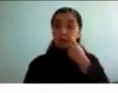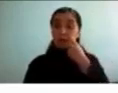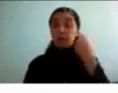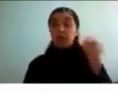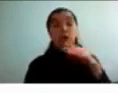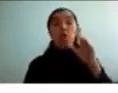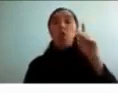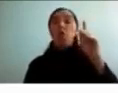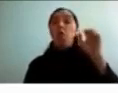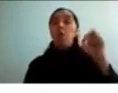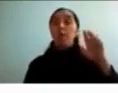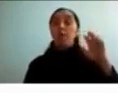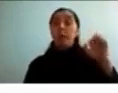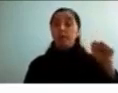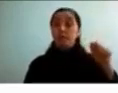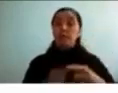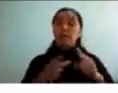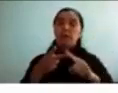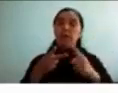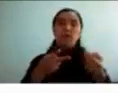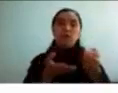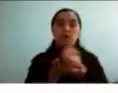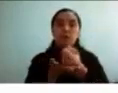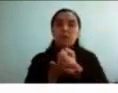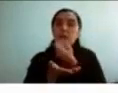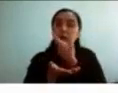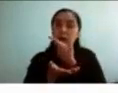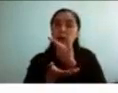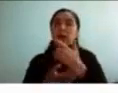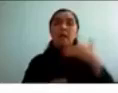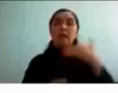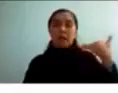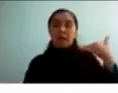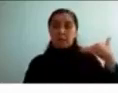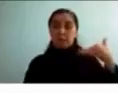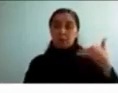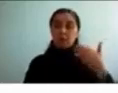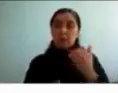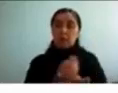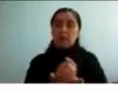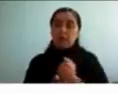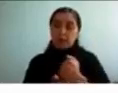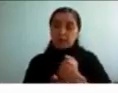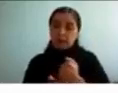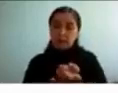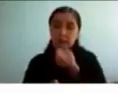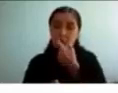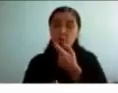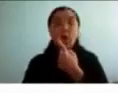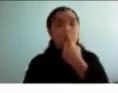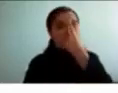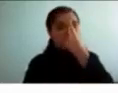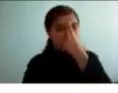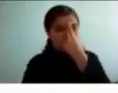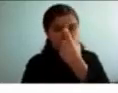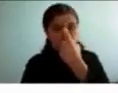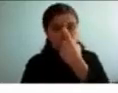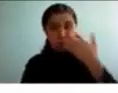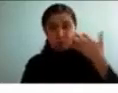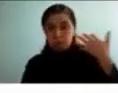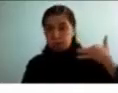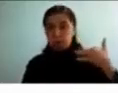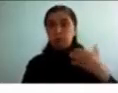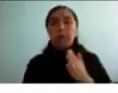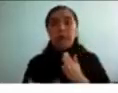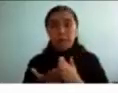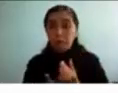farmacológico en el TDAH en los casos más graves puede ser conveniente iniciar el tratamiento farmacológico